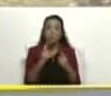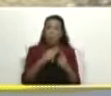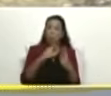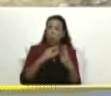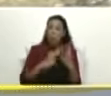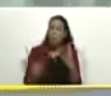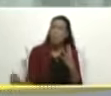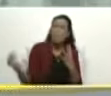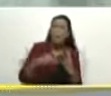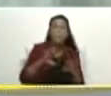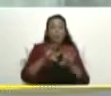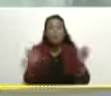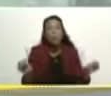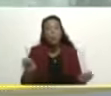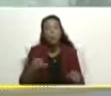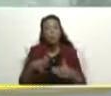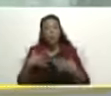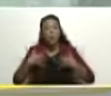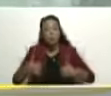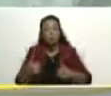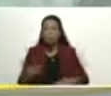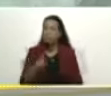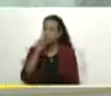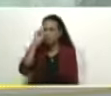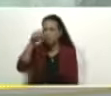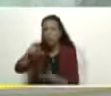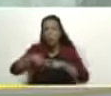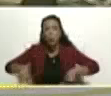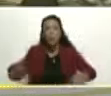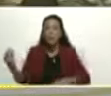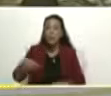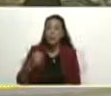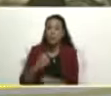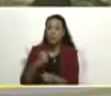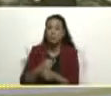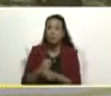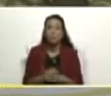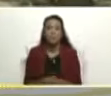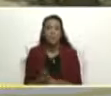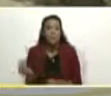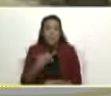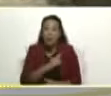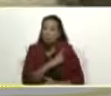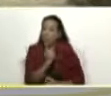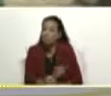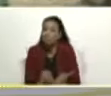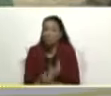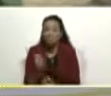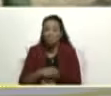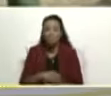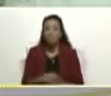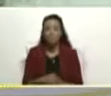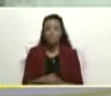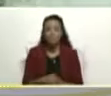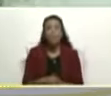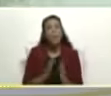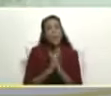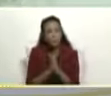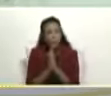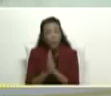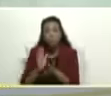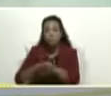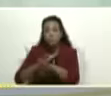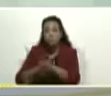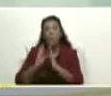por la salud y la educación de nuestro pueblo y sus instalaciones mucho más se lo pido al Poder